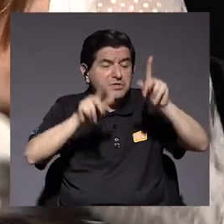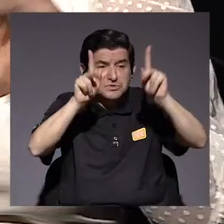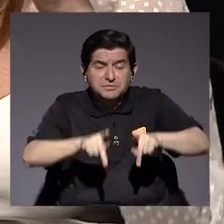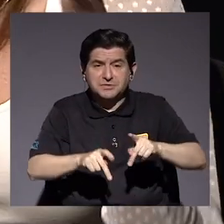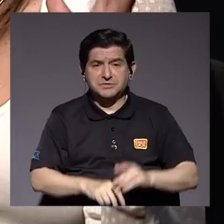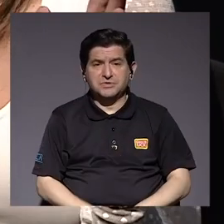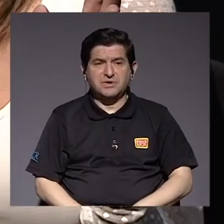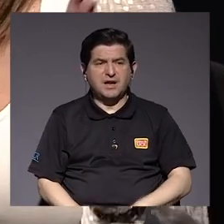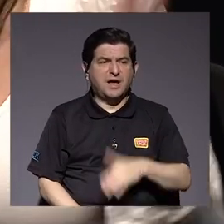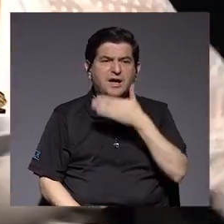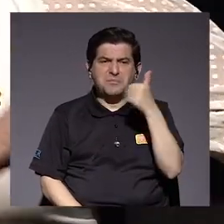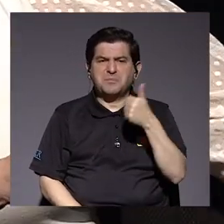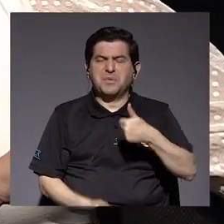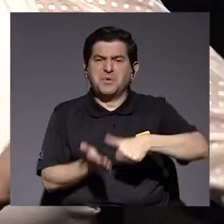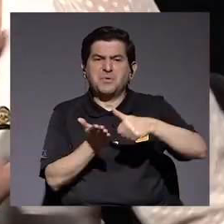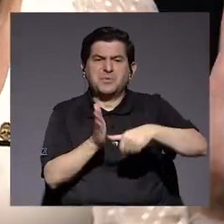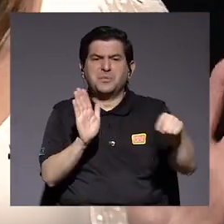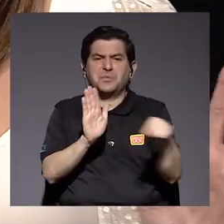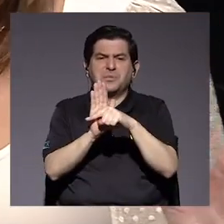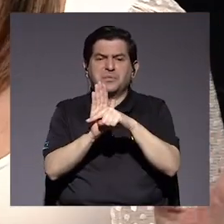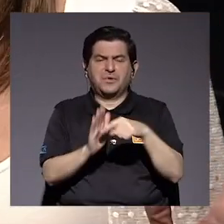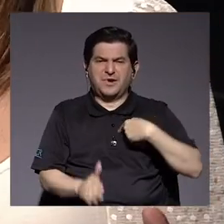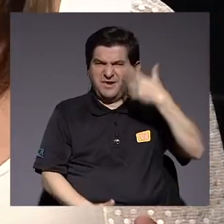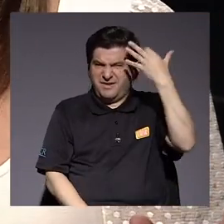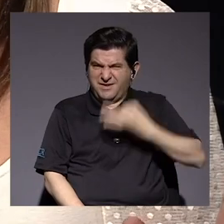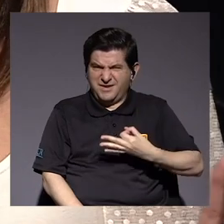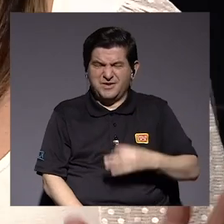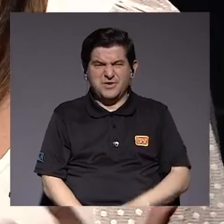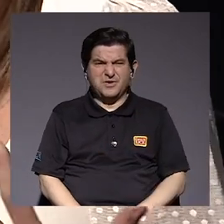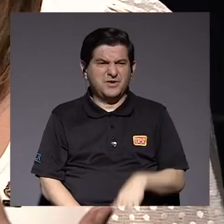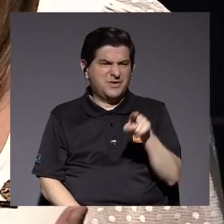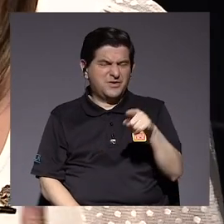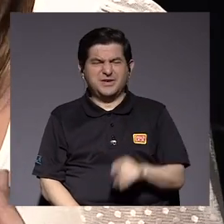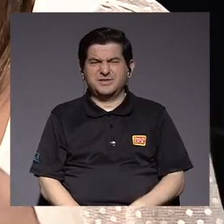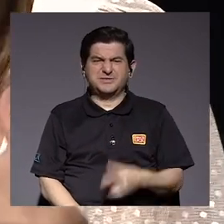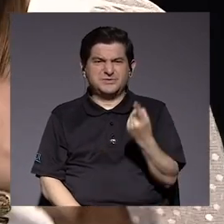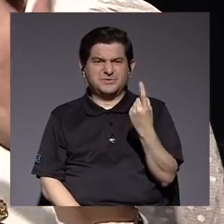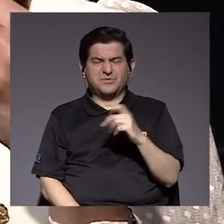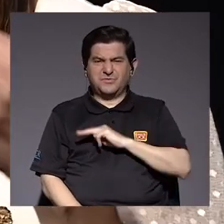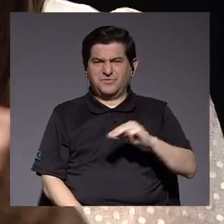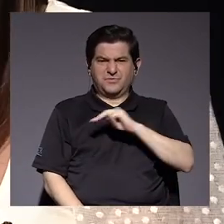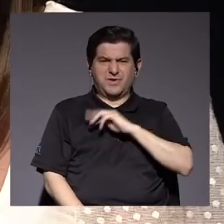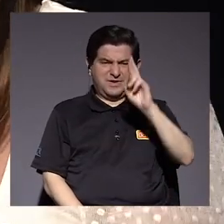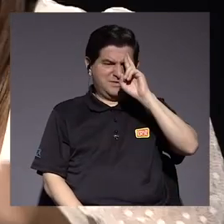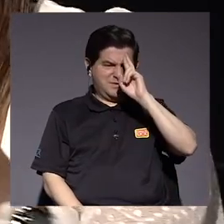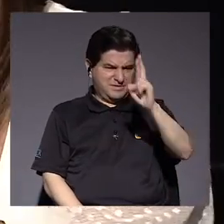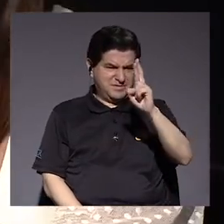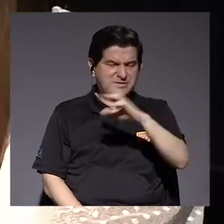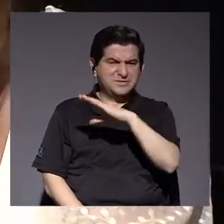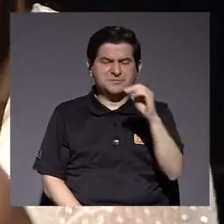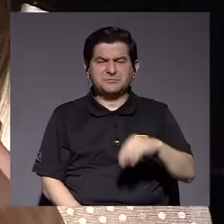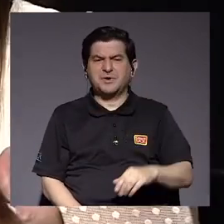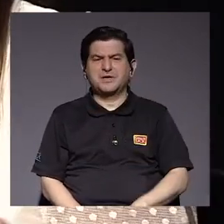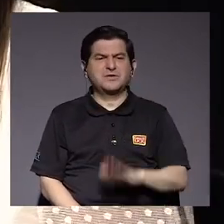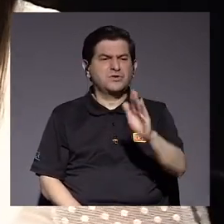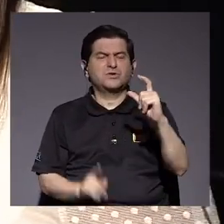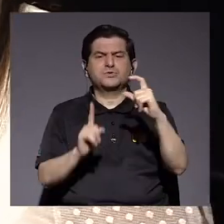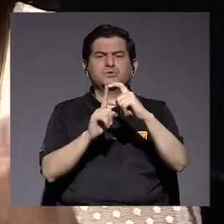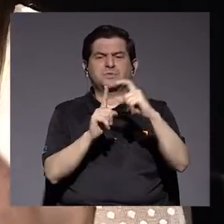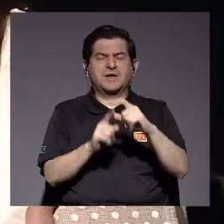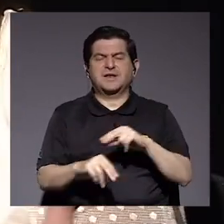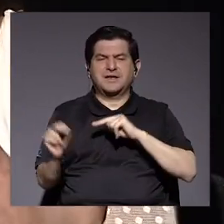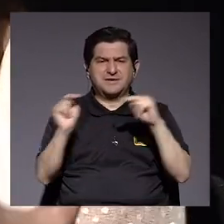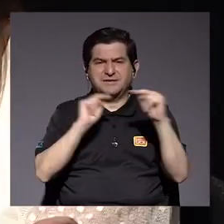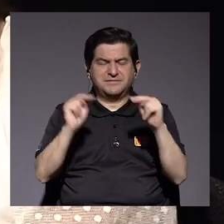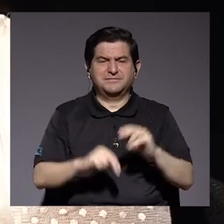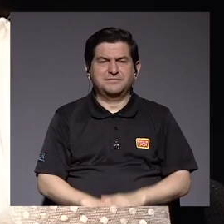como no estaban 100% satisfechos, decidieron irse votar negativo el proyecto. Lo cual me parece una falta de moral, de respeto y de